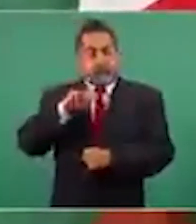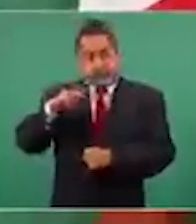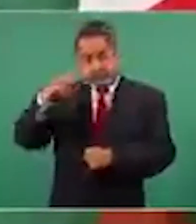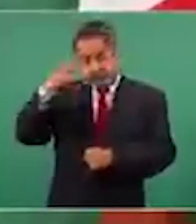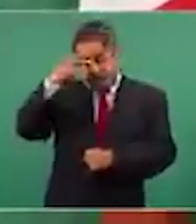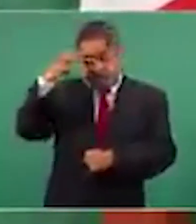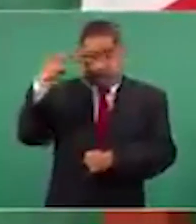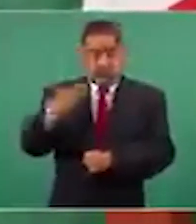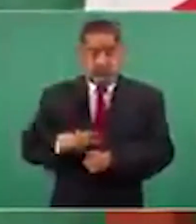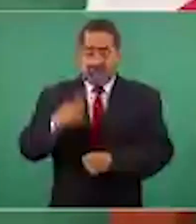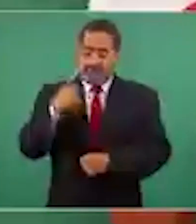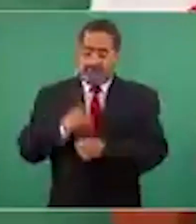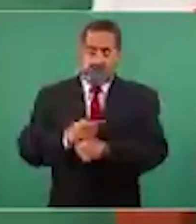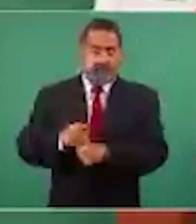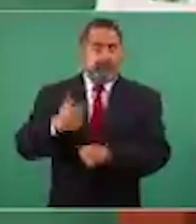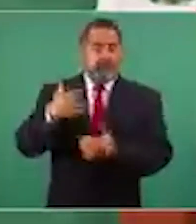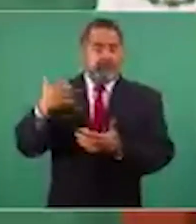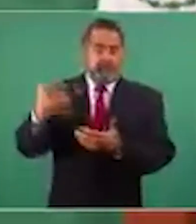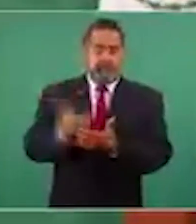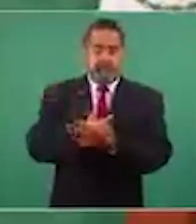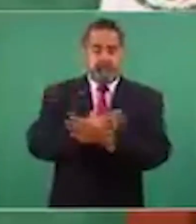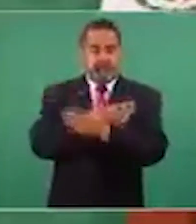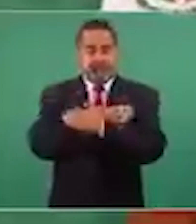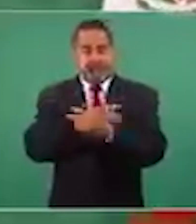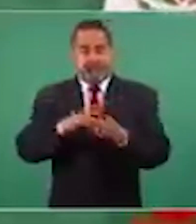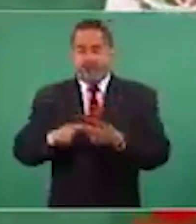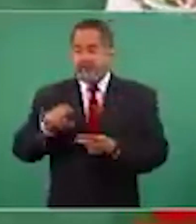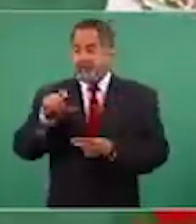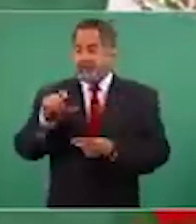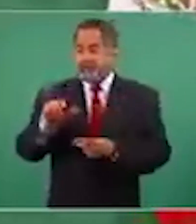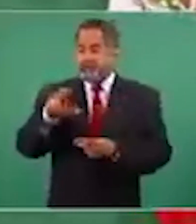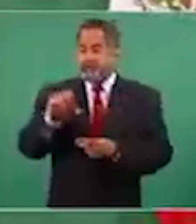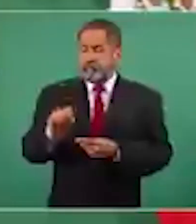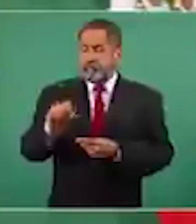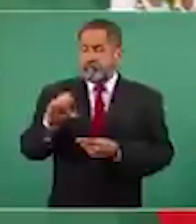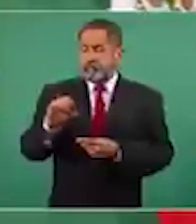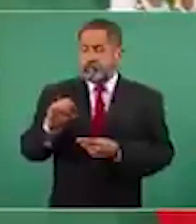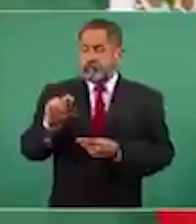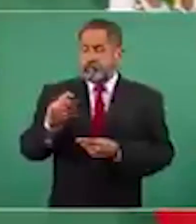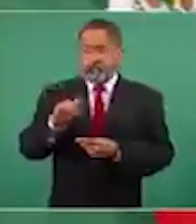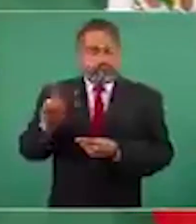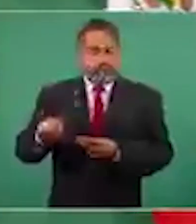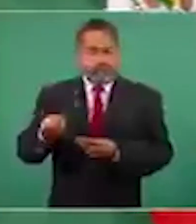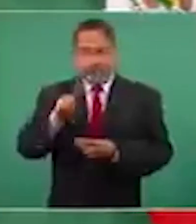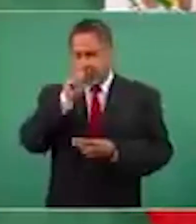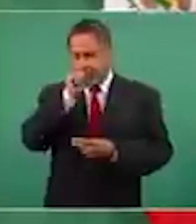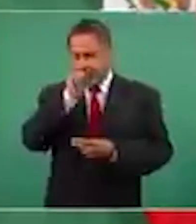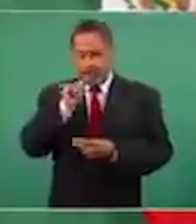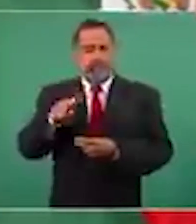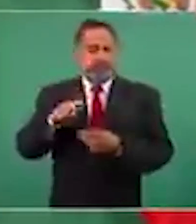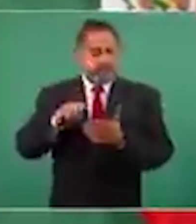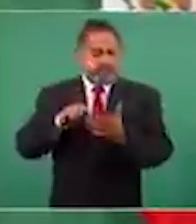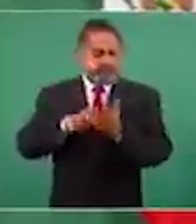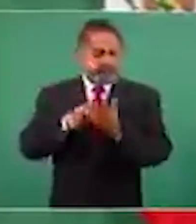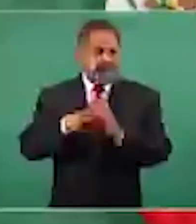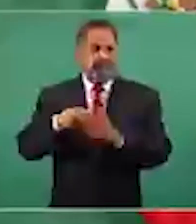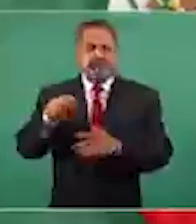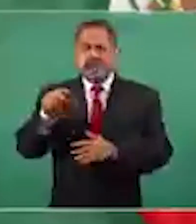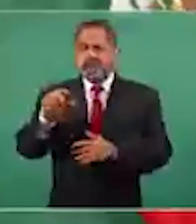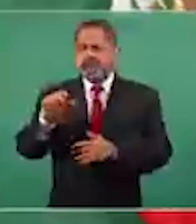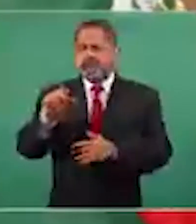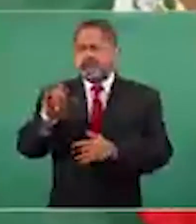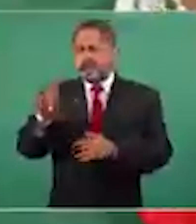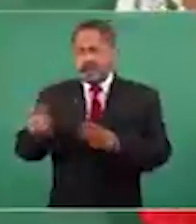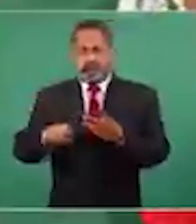caliente, señaló el mandatario. López Obrador no se explica las razones de la cancelación de las candidaturas de Salgado Macedonio